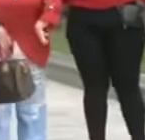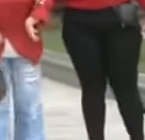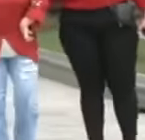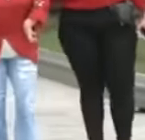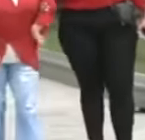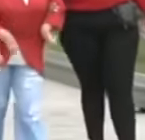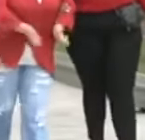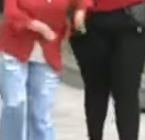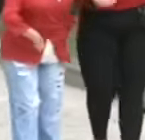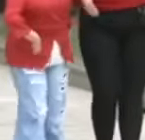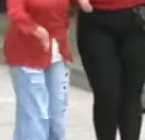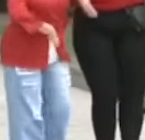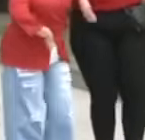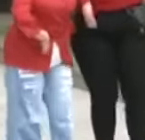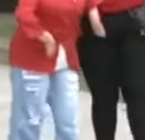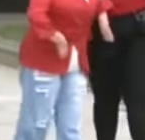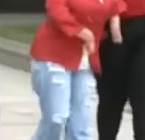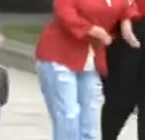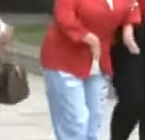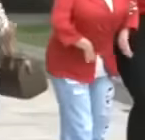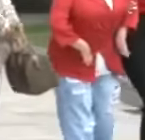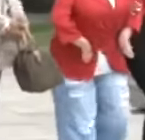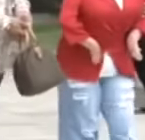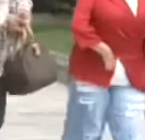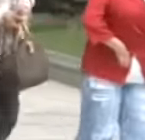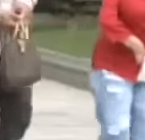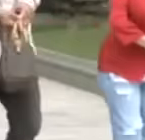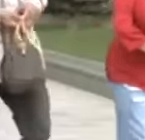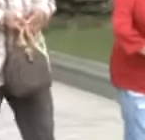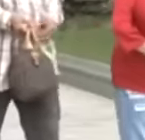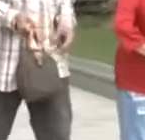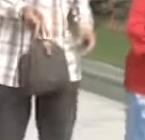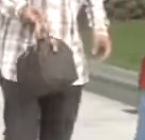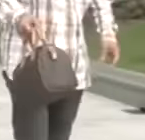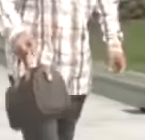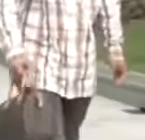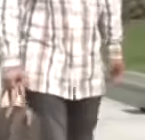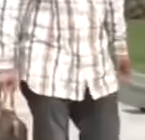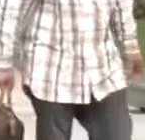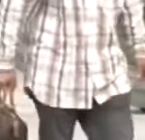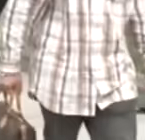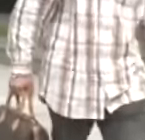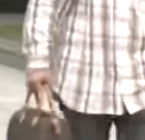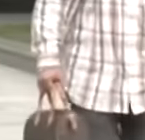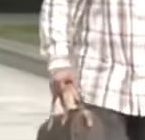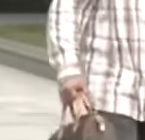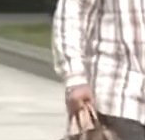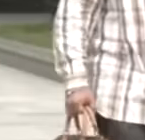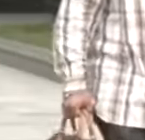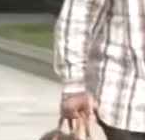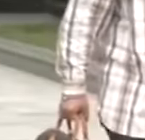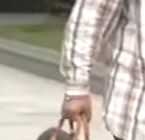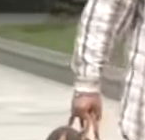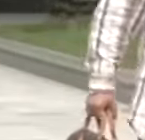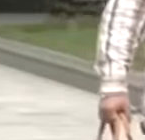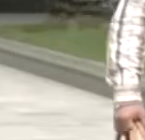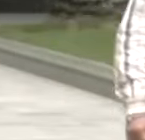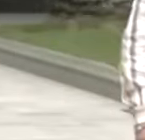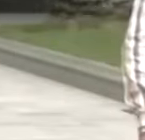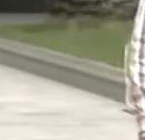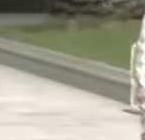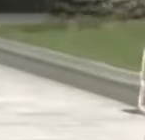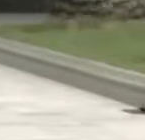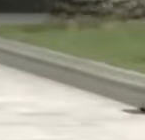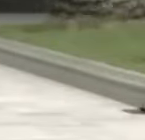del día tomó la palabra el embajador Samuel Reinaldo Moncada, representante de Venezuela ante la